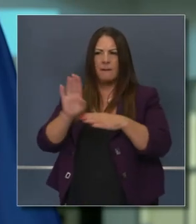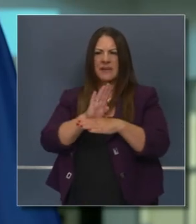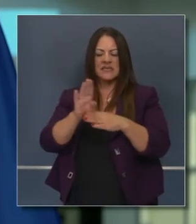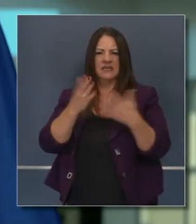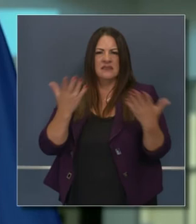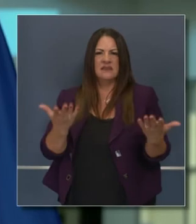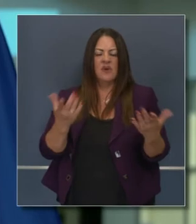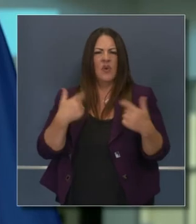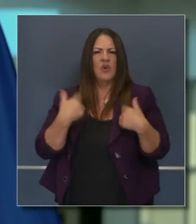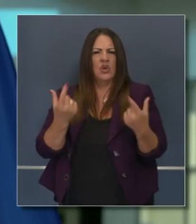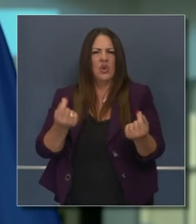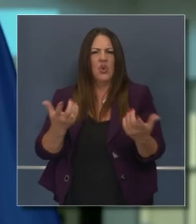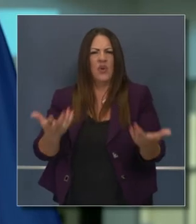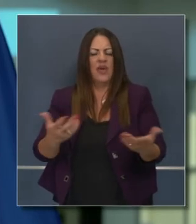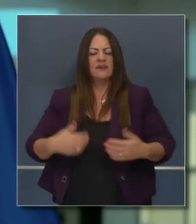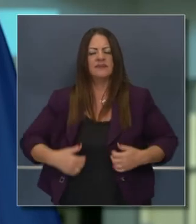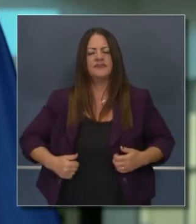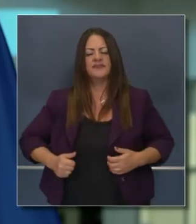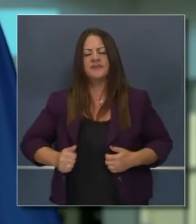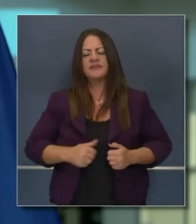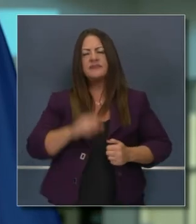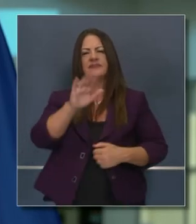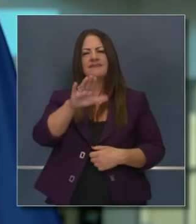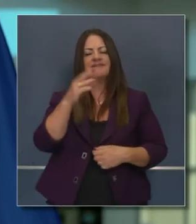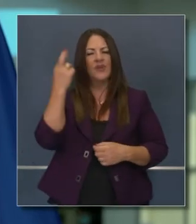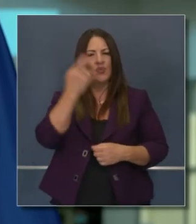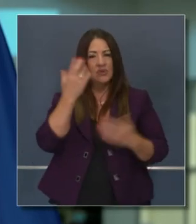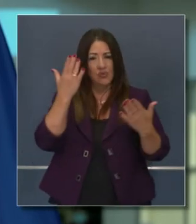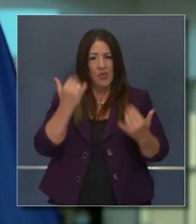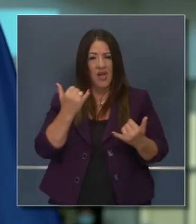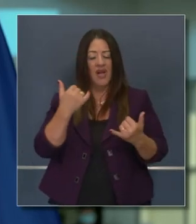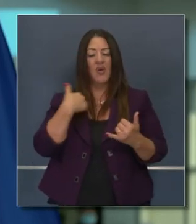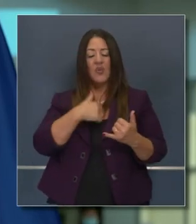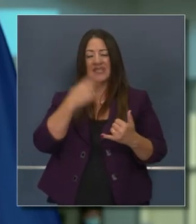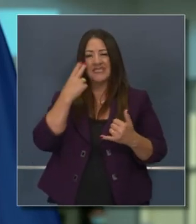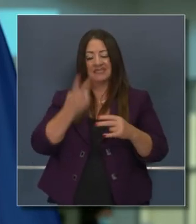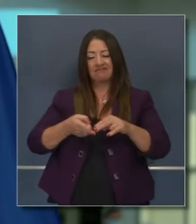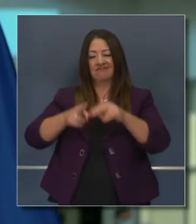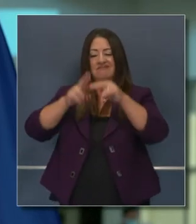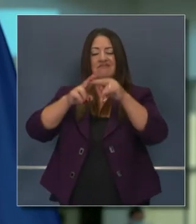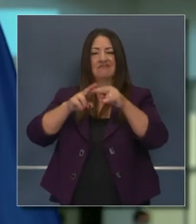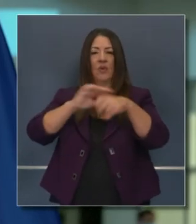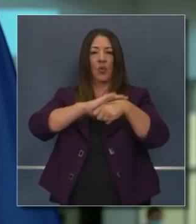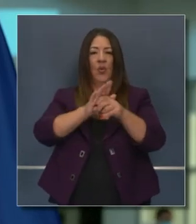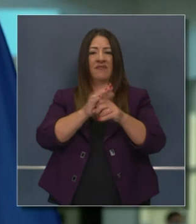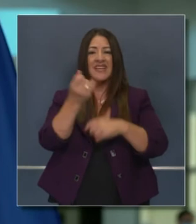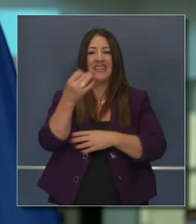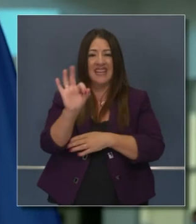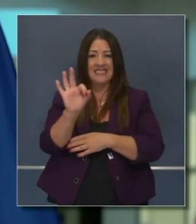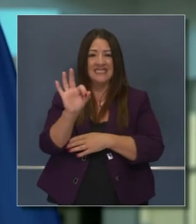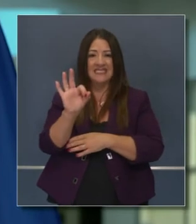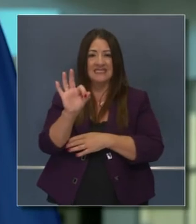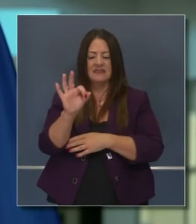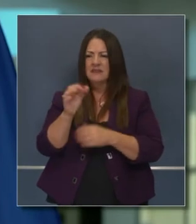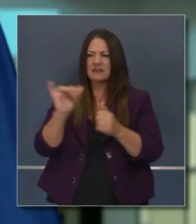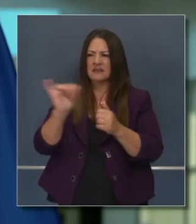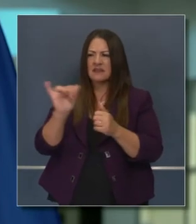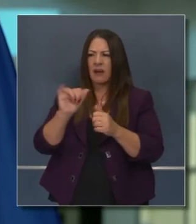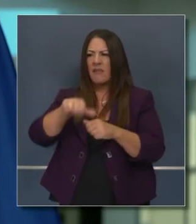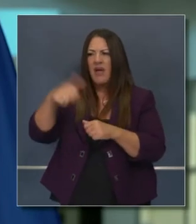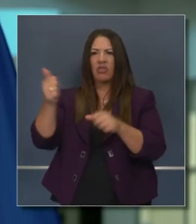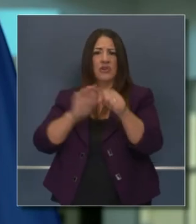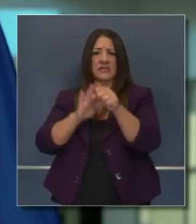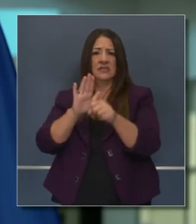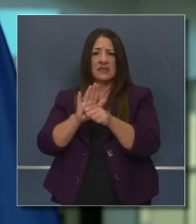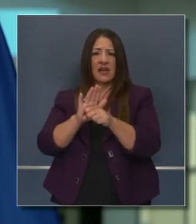En resumidas cuentas, estamos viendo un aumento en los índices de transmisión de COVID-19, la gran mayoría de los estados de este país.